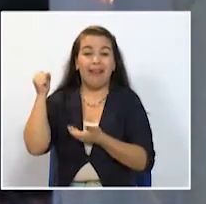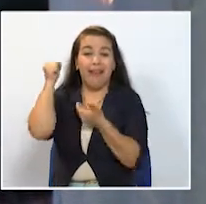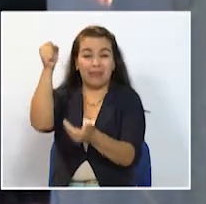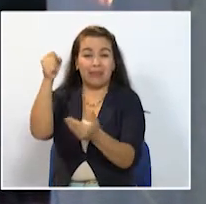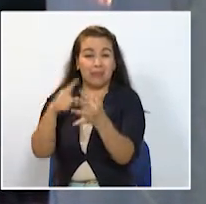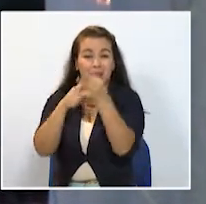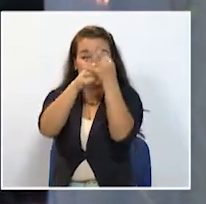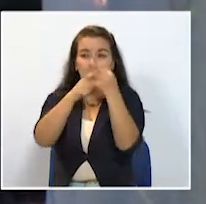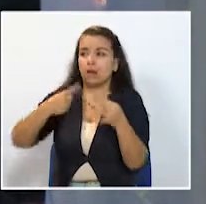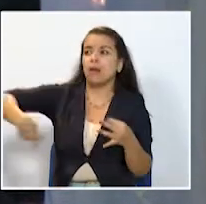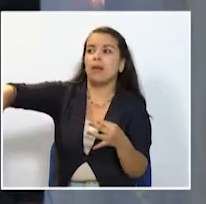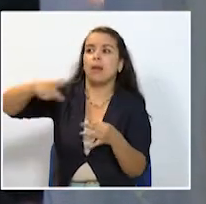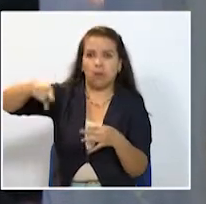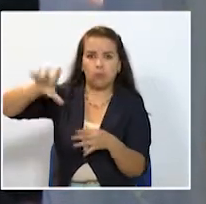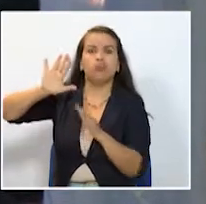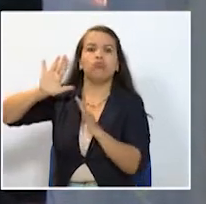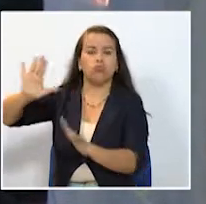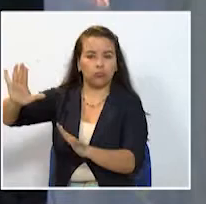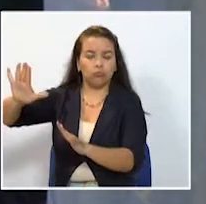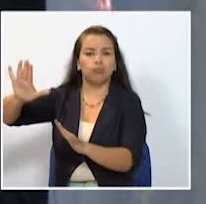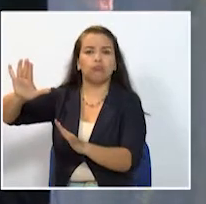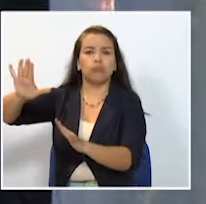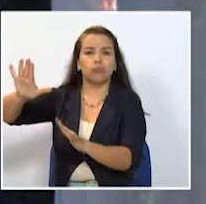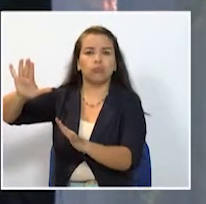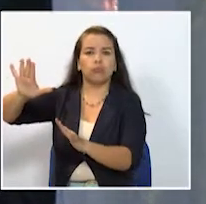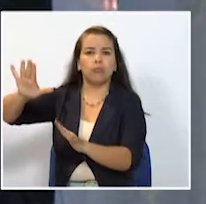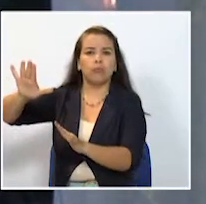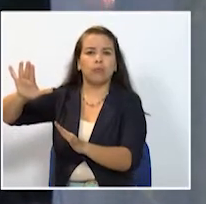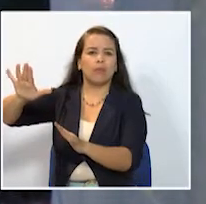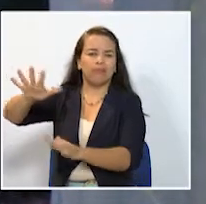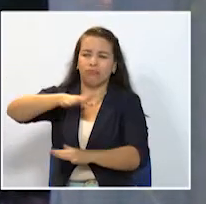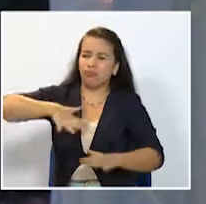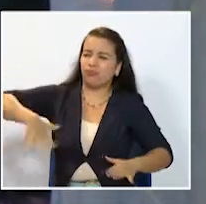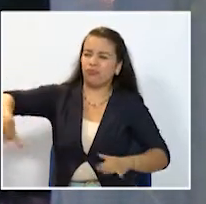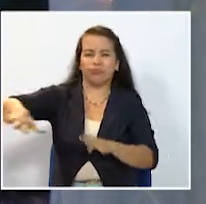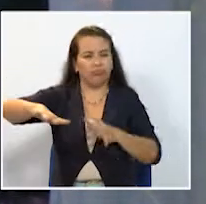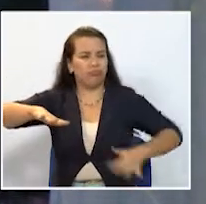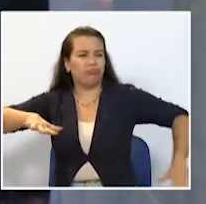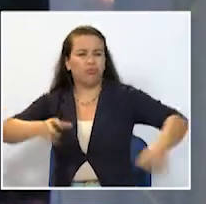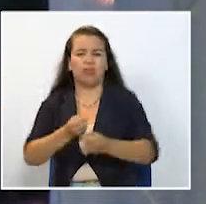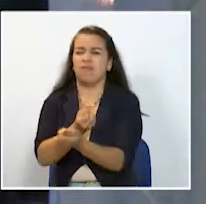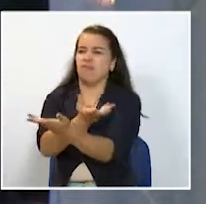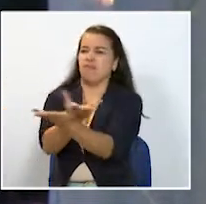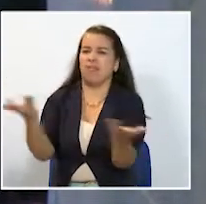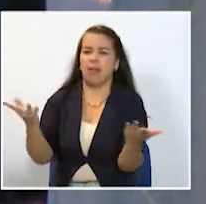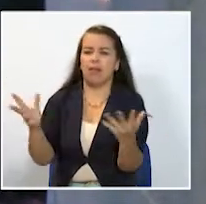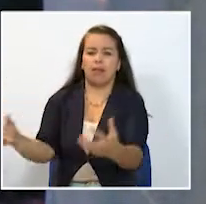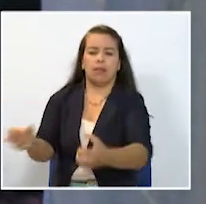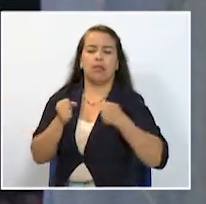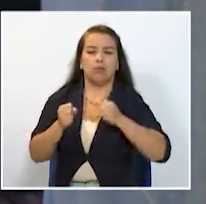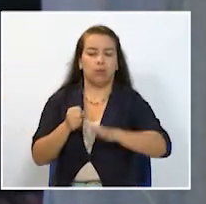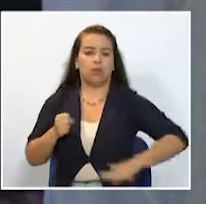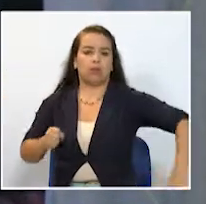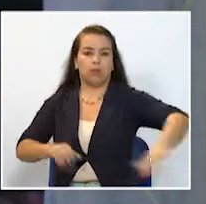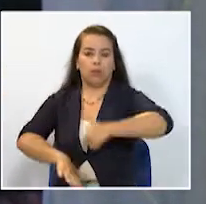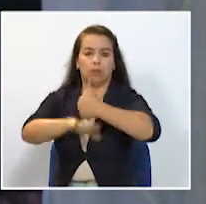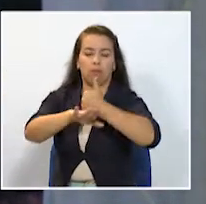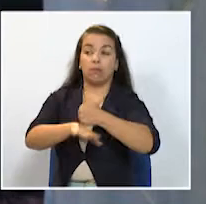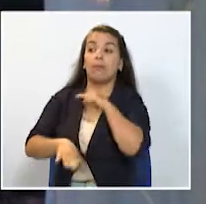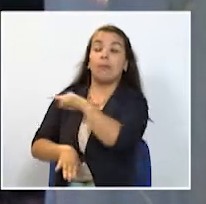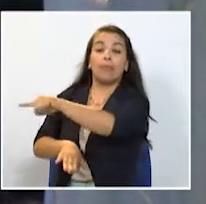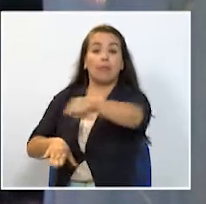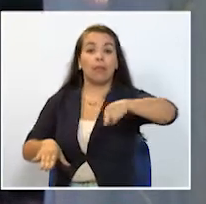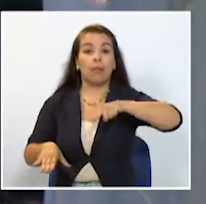les mandan todos los terrenos que hacen la extensión de dominio. Ellos le envían ahora